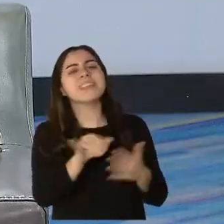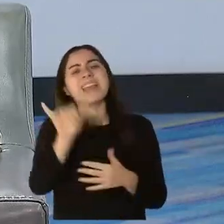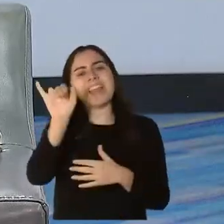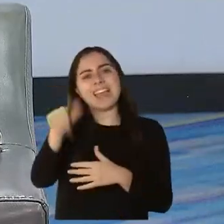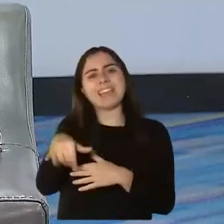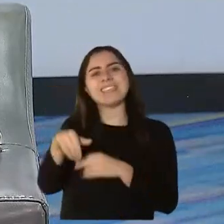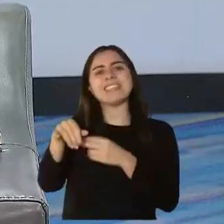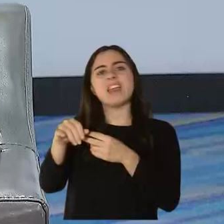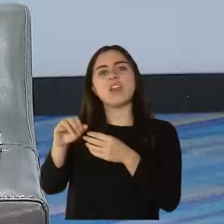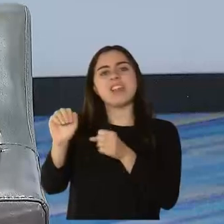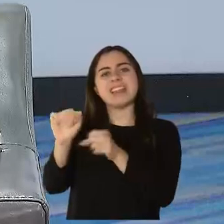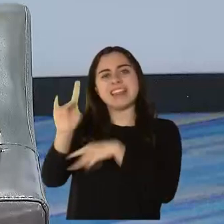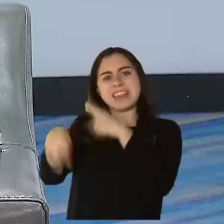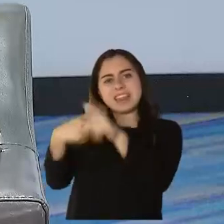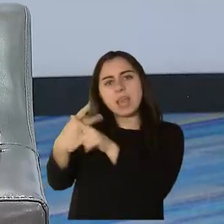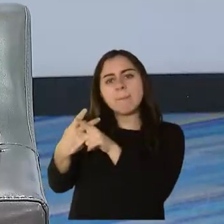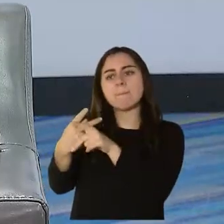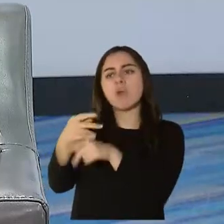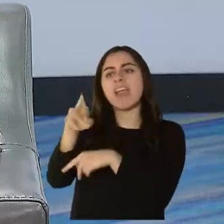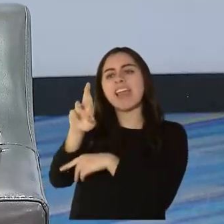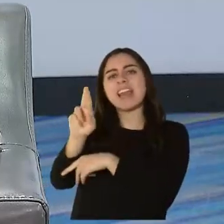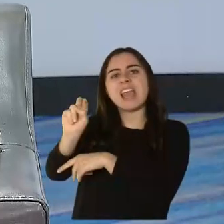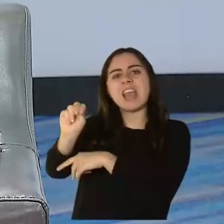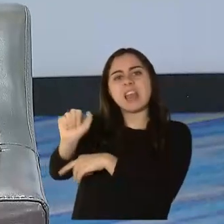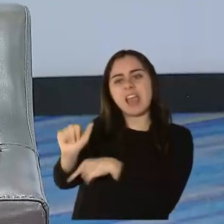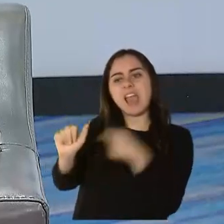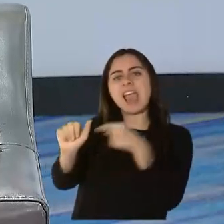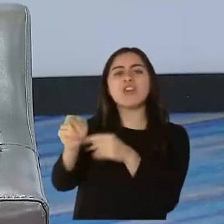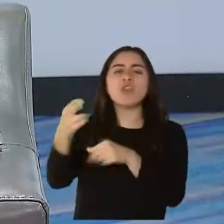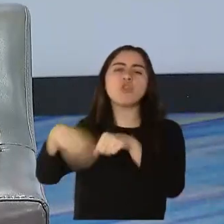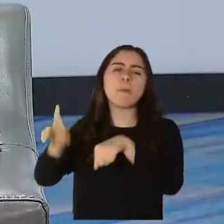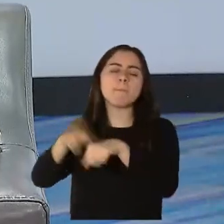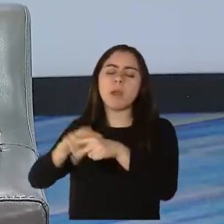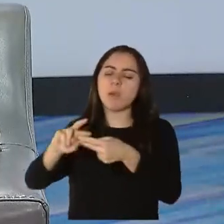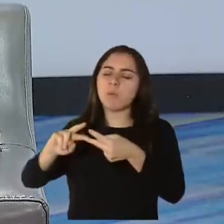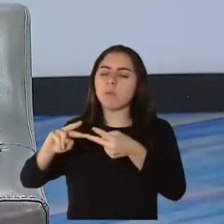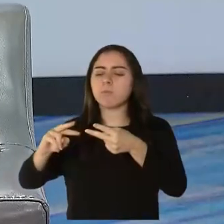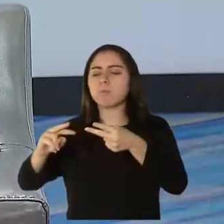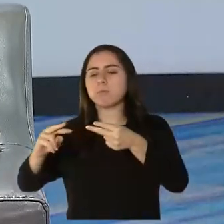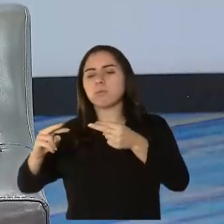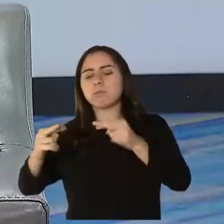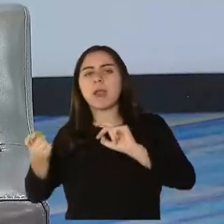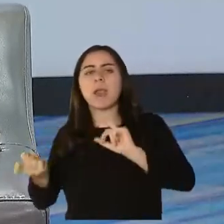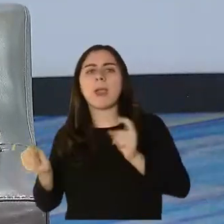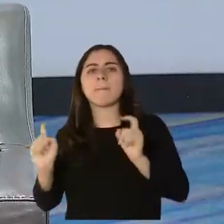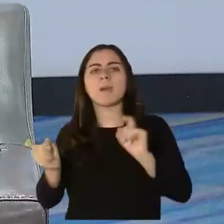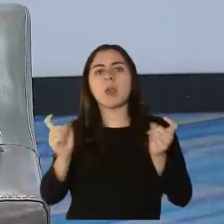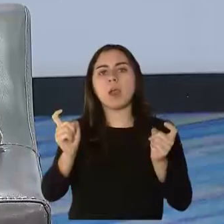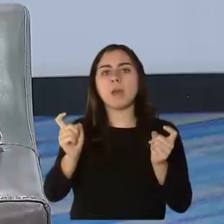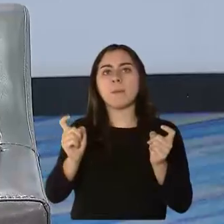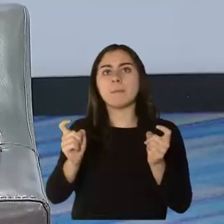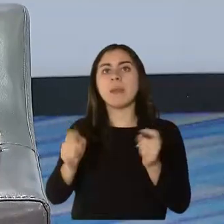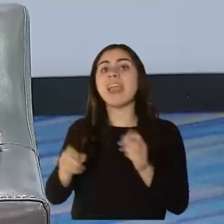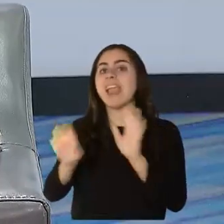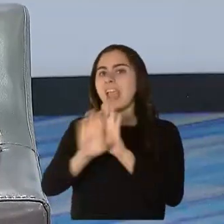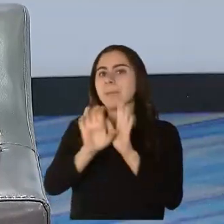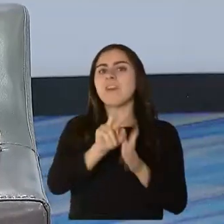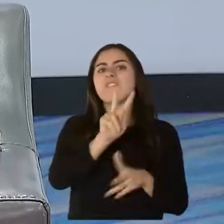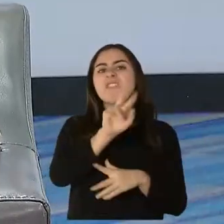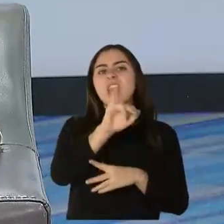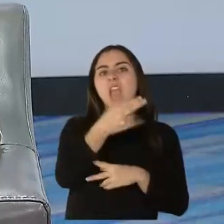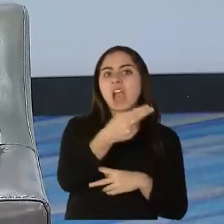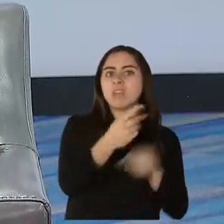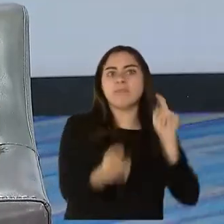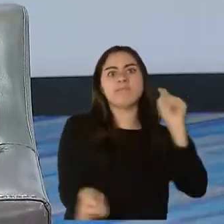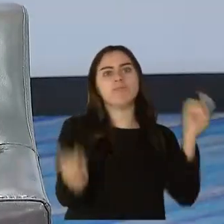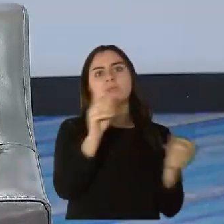tienden a mutar. Si la comparas con influenza es mucho menos y si la comparas con VIH es muchísimo menos. Así